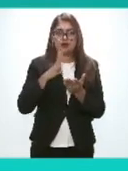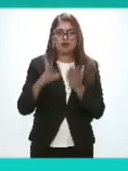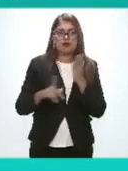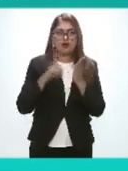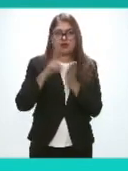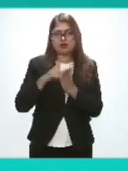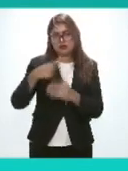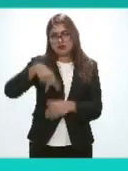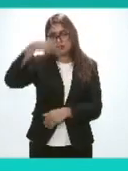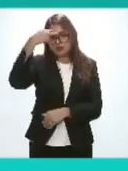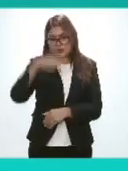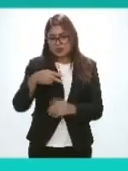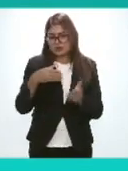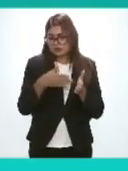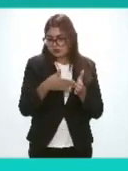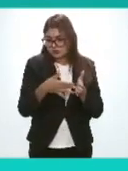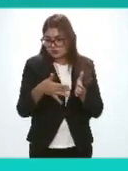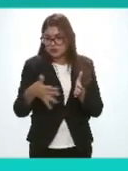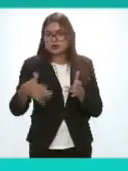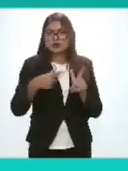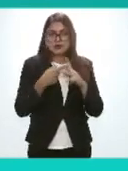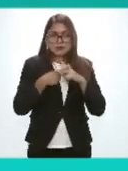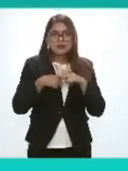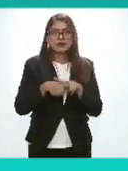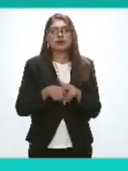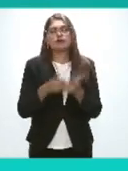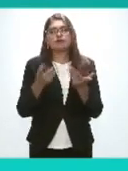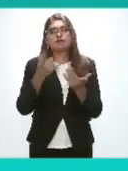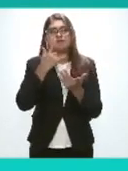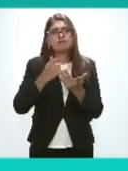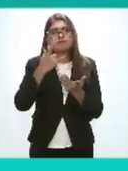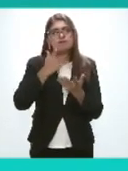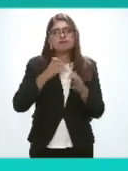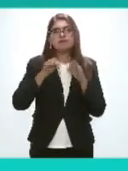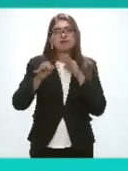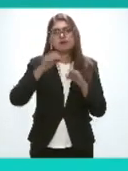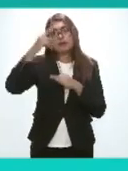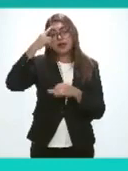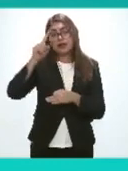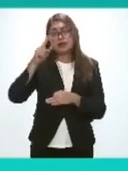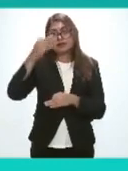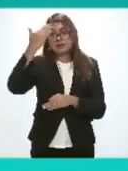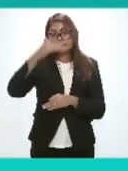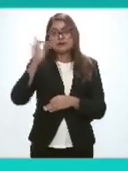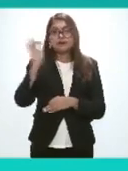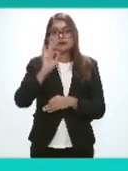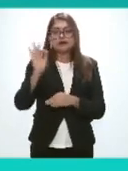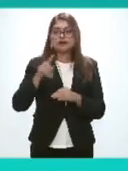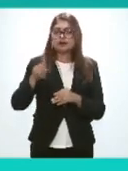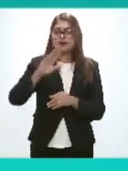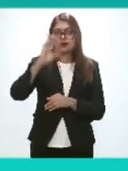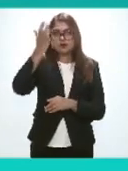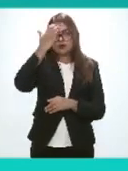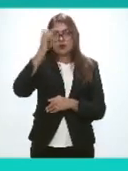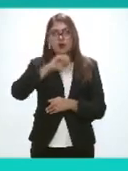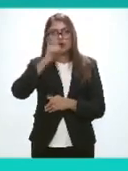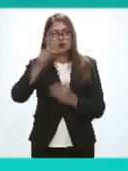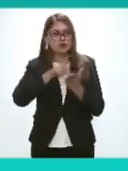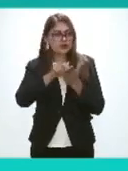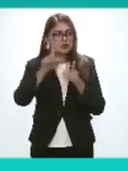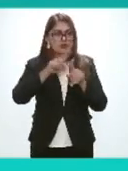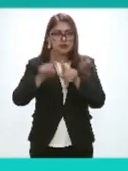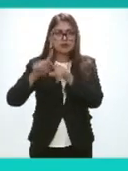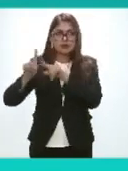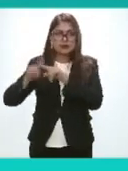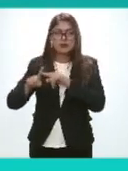legislación mexicana a partir de ello ir trabajando sobre de qué manera se pudiera llevar a cabo el reconocimiento de otros tantos derechos